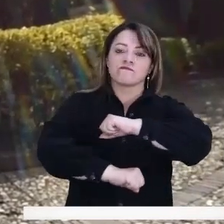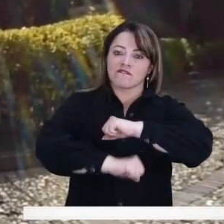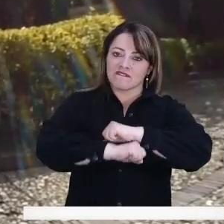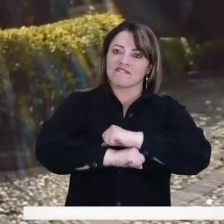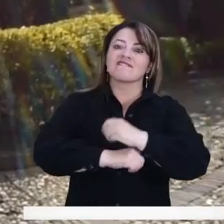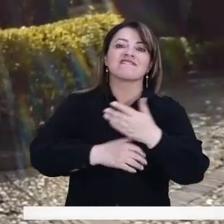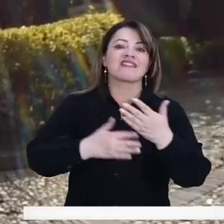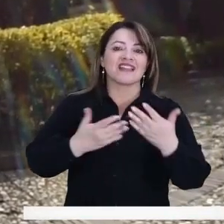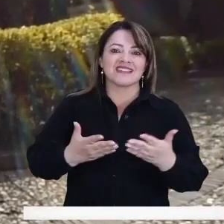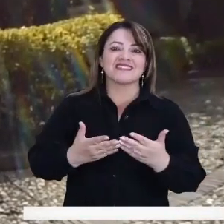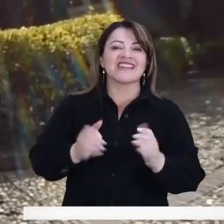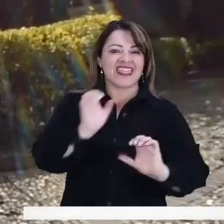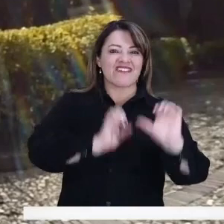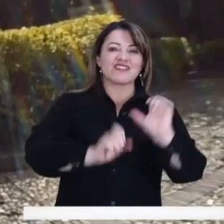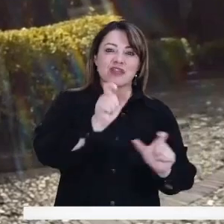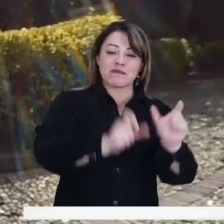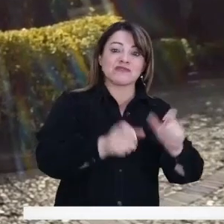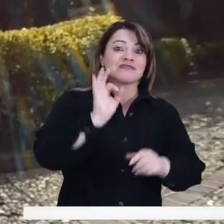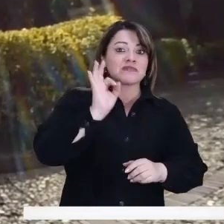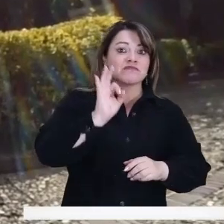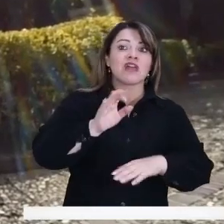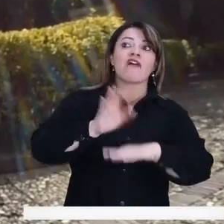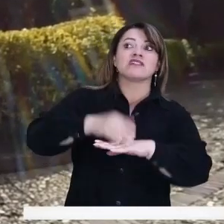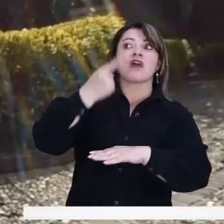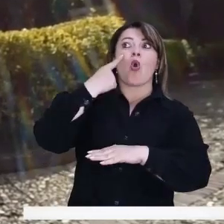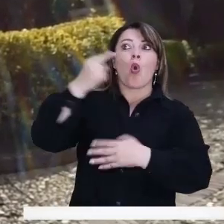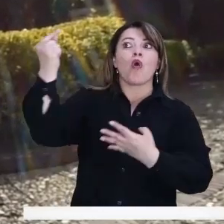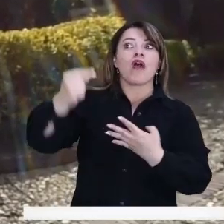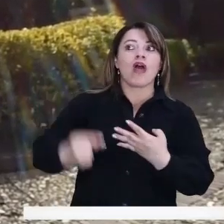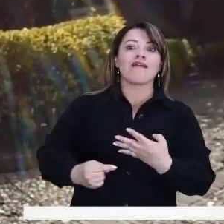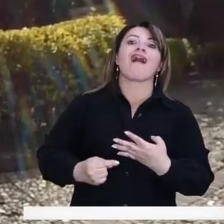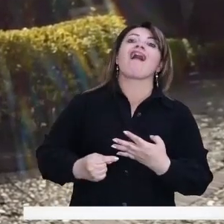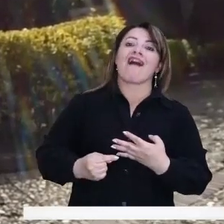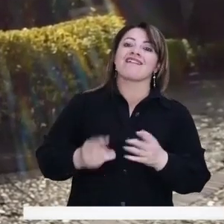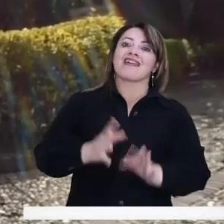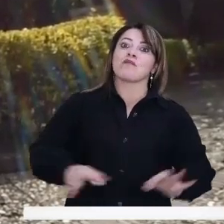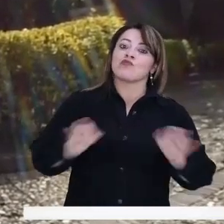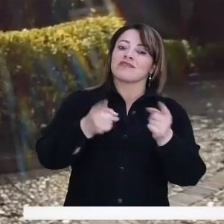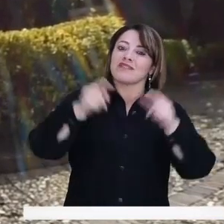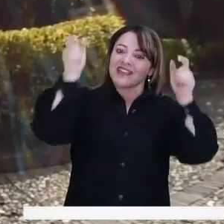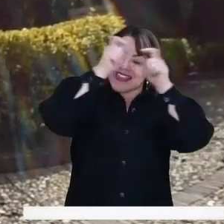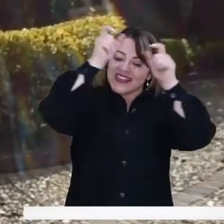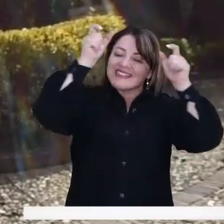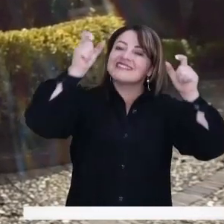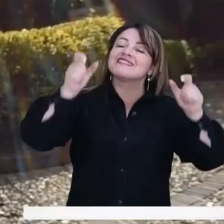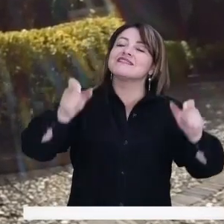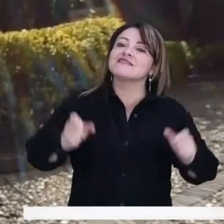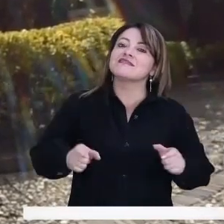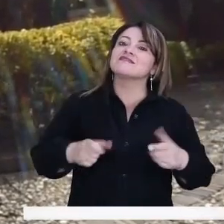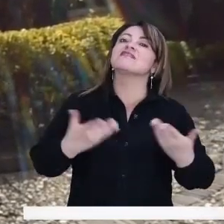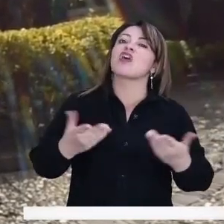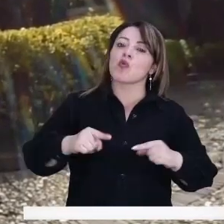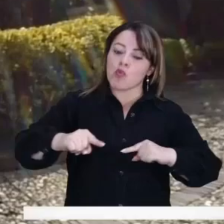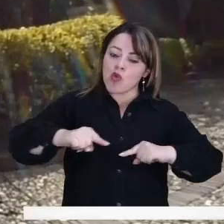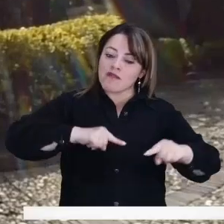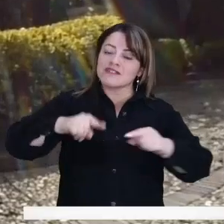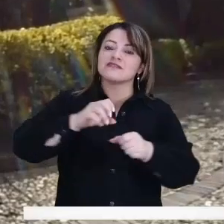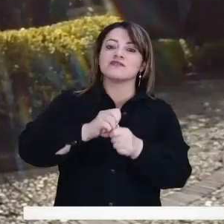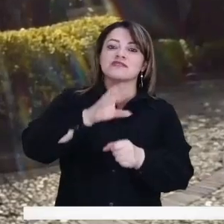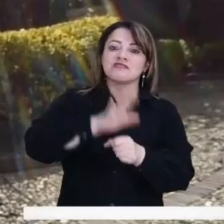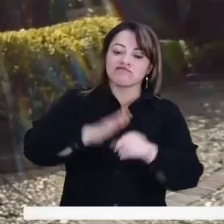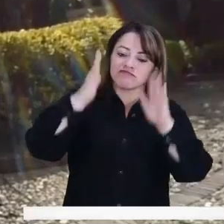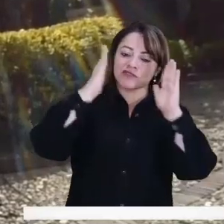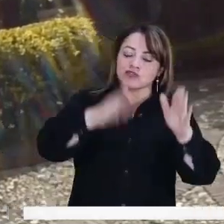a través de esas denuncias que hace la Defensoría del Pueblo, la actividad del Estado a través de la